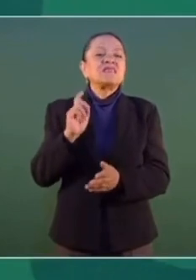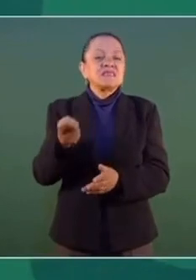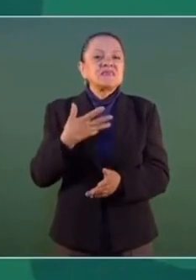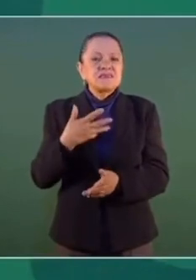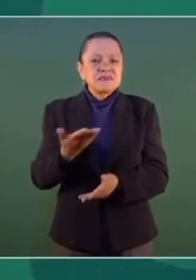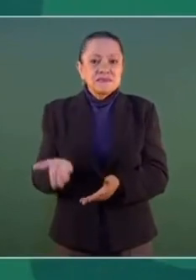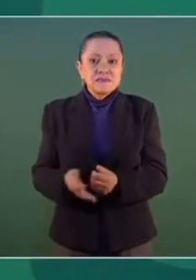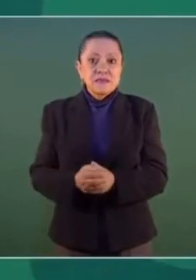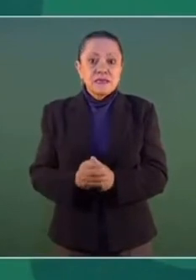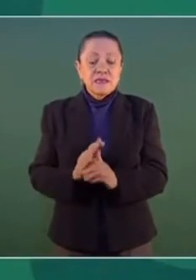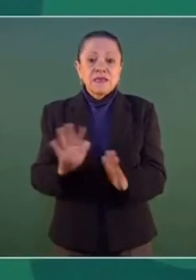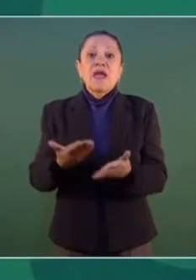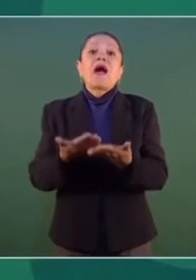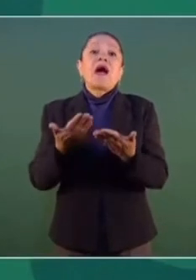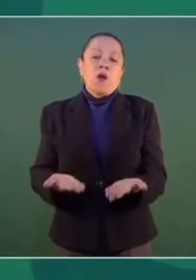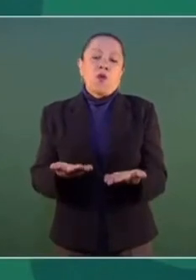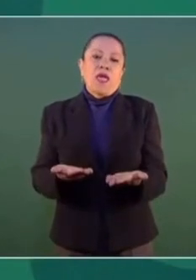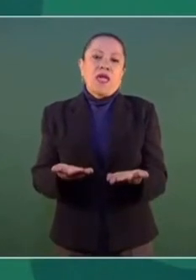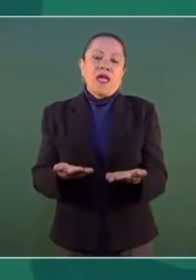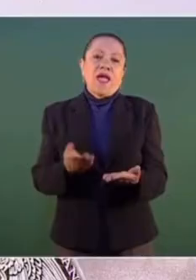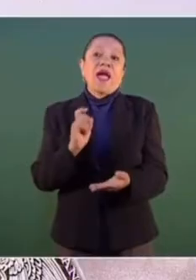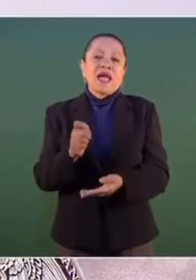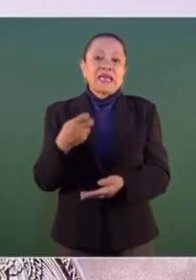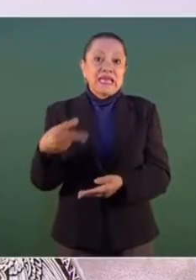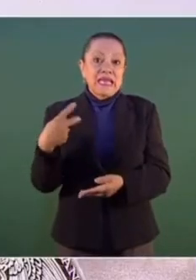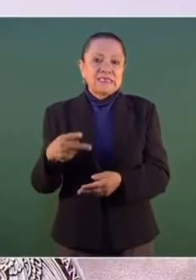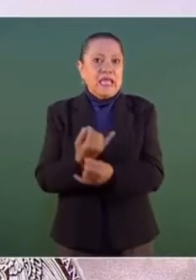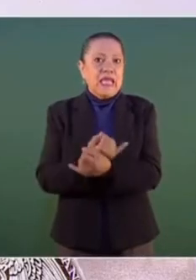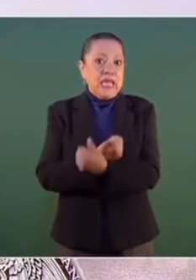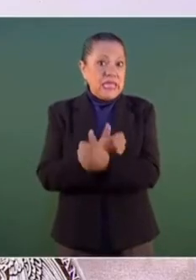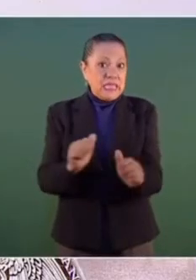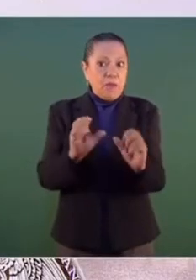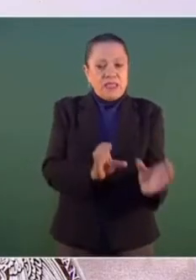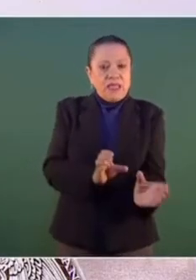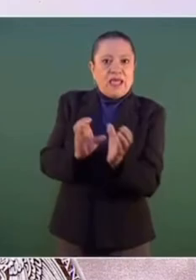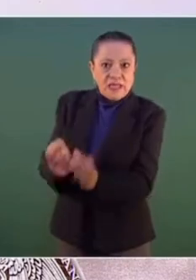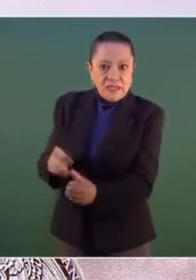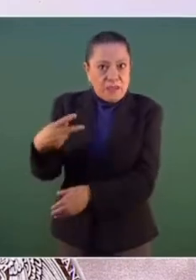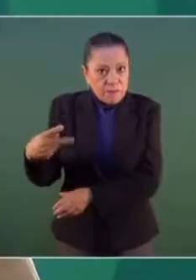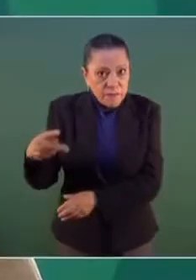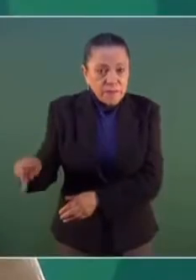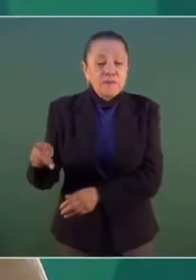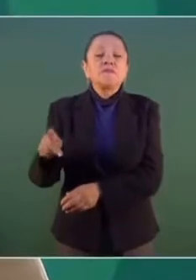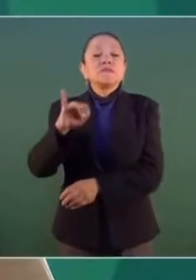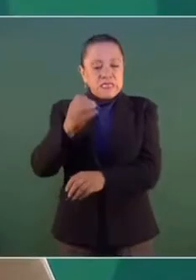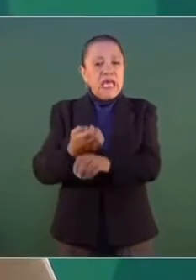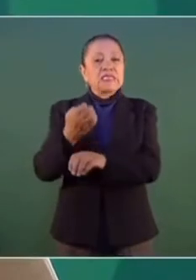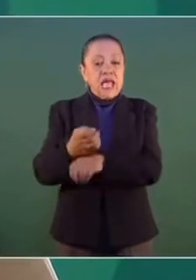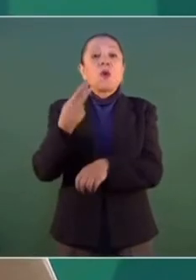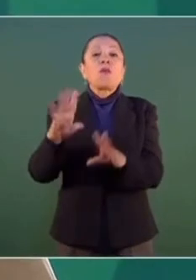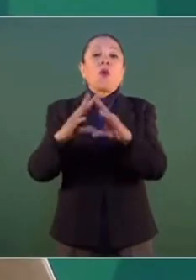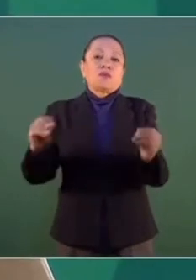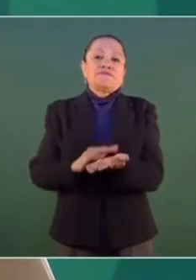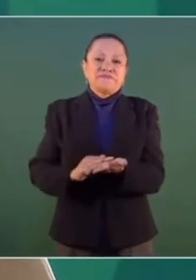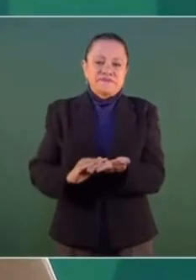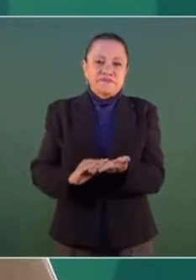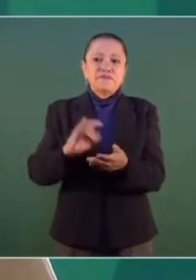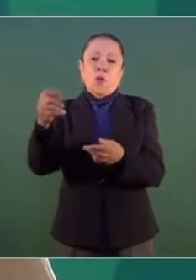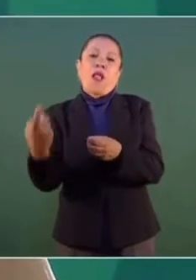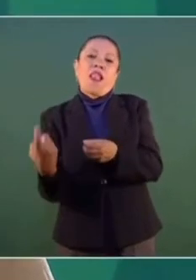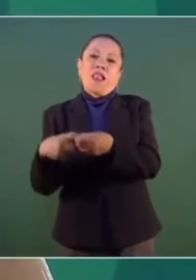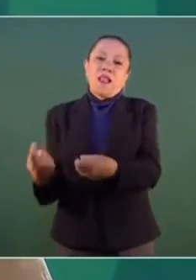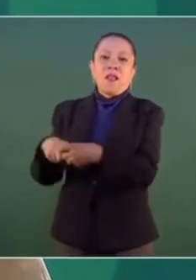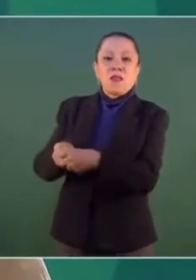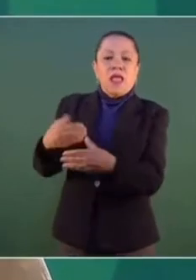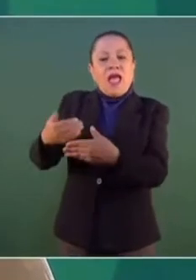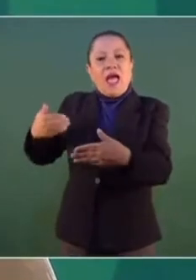ahora será un organismo con personalidad jurídica propia, organismo del Estado. Desaparecen las filiales o